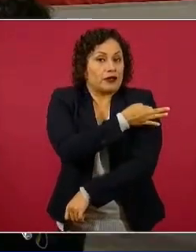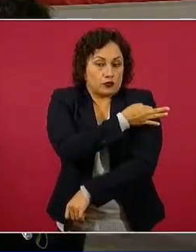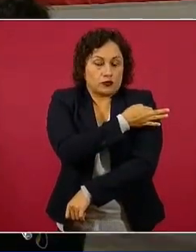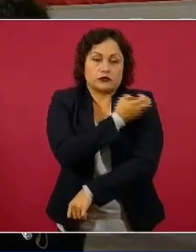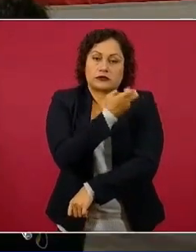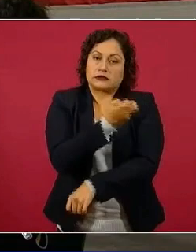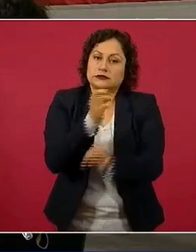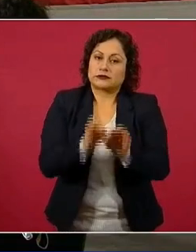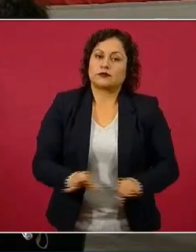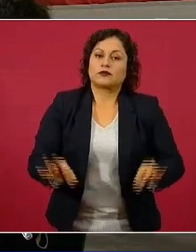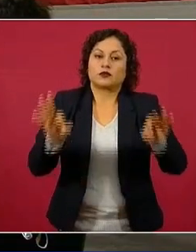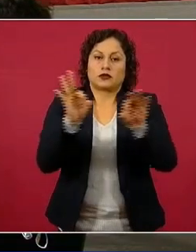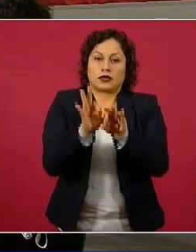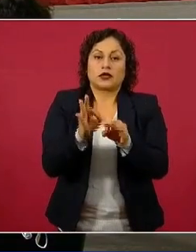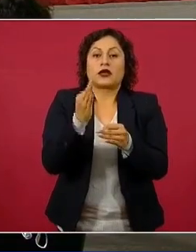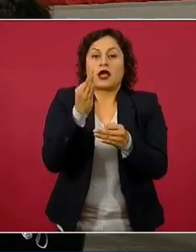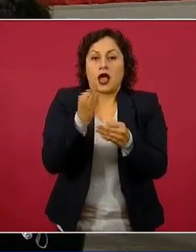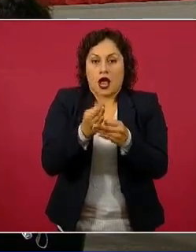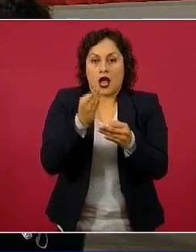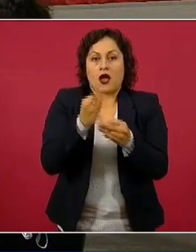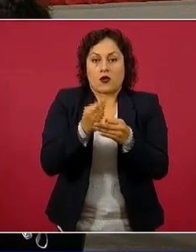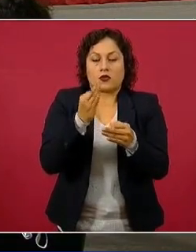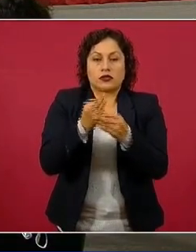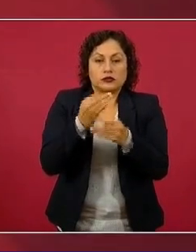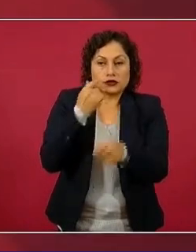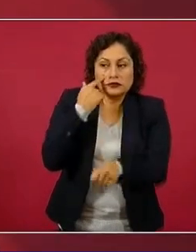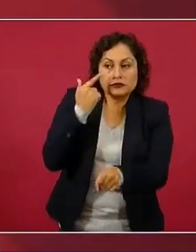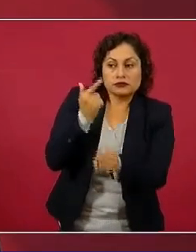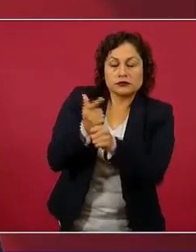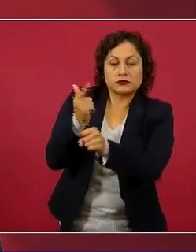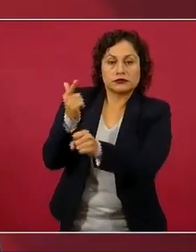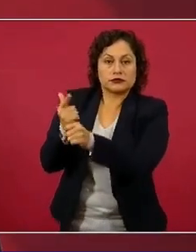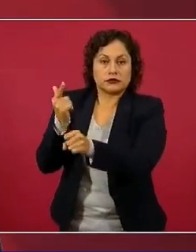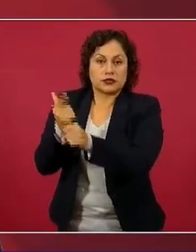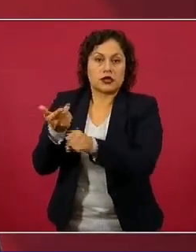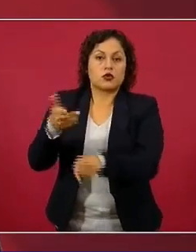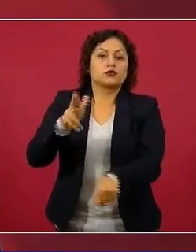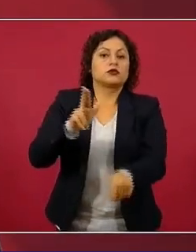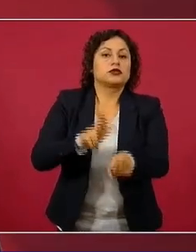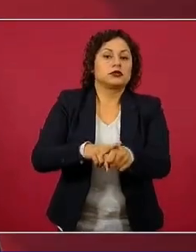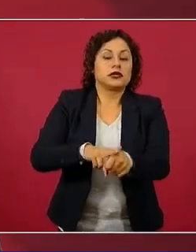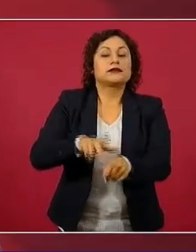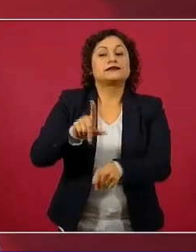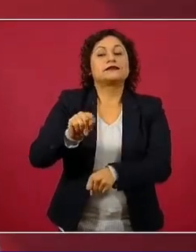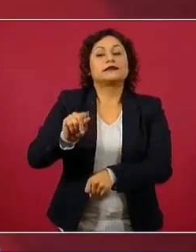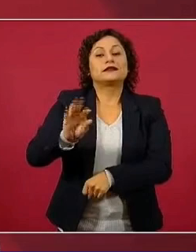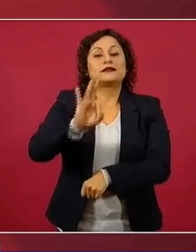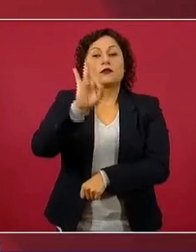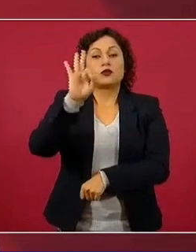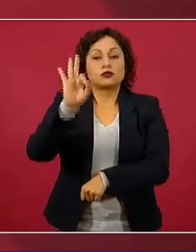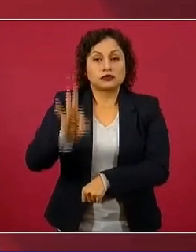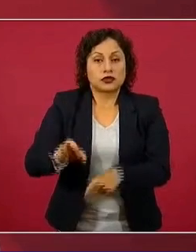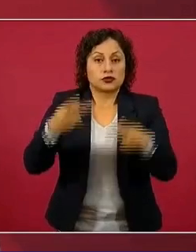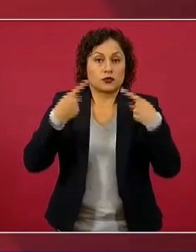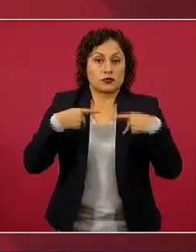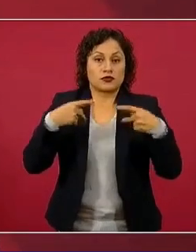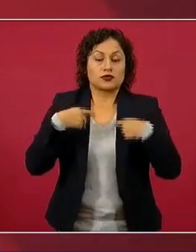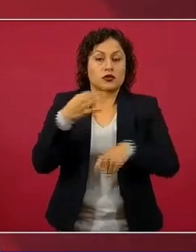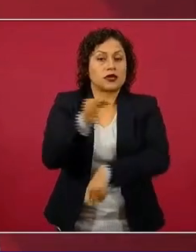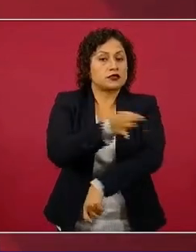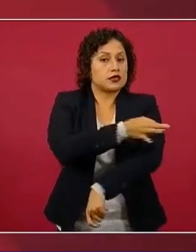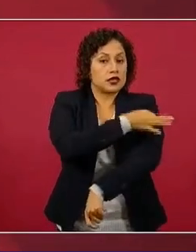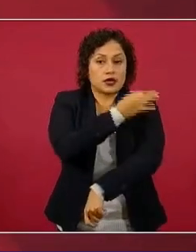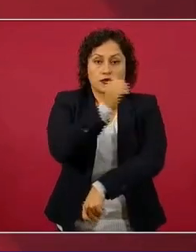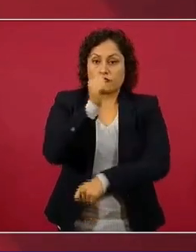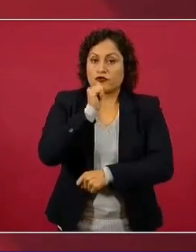de no vacunados, lo que se presenta en los hospitales con arriba del 70 por ciento de personas no vacunadas,